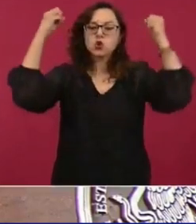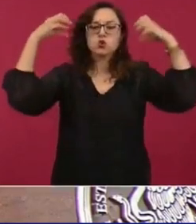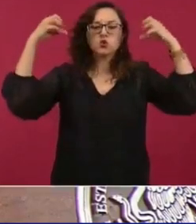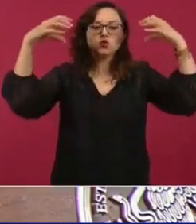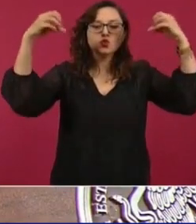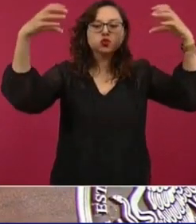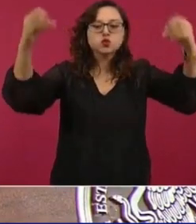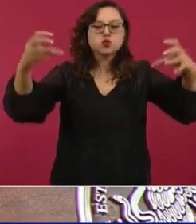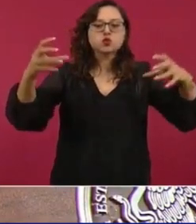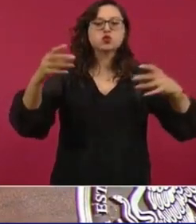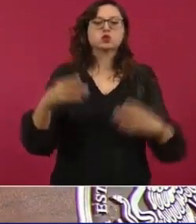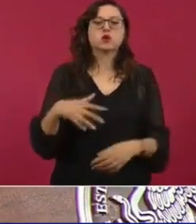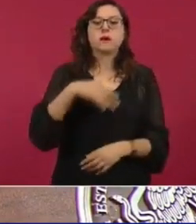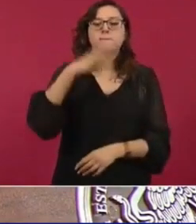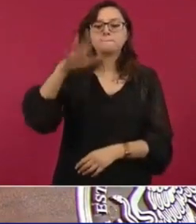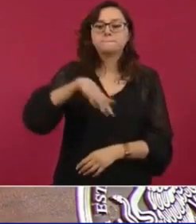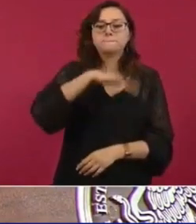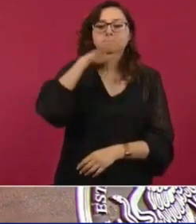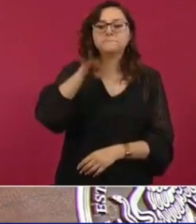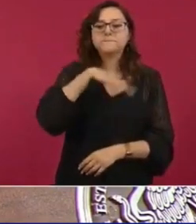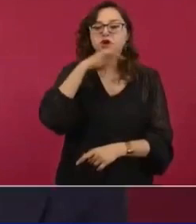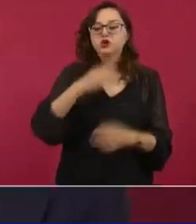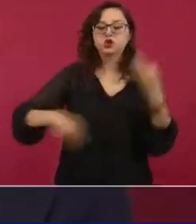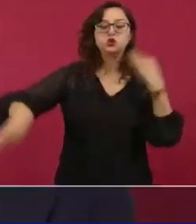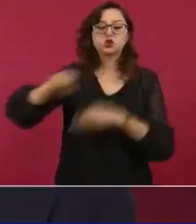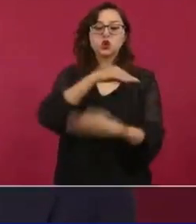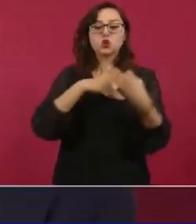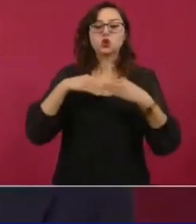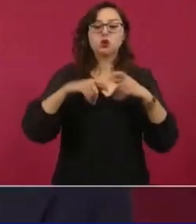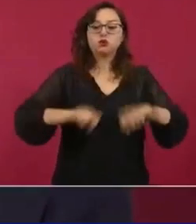todo lo privatizaban.